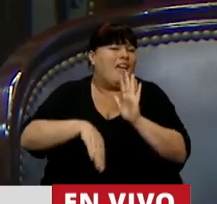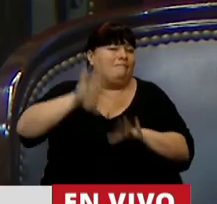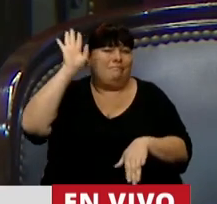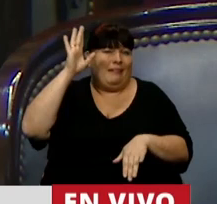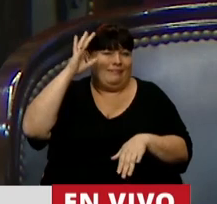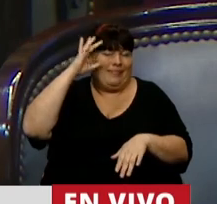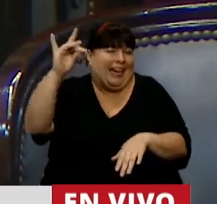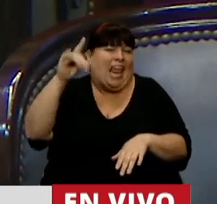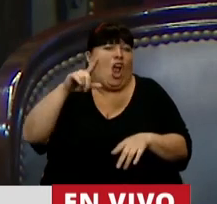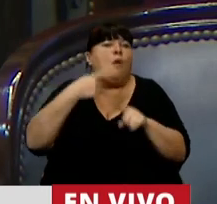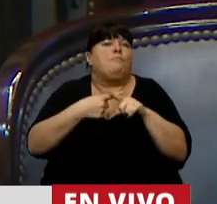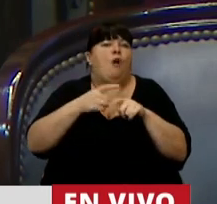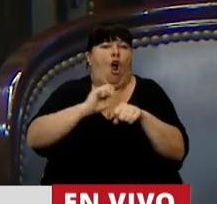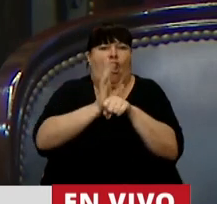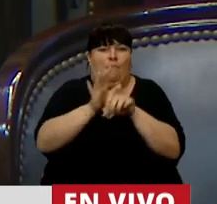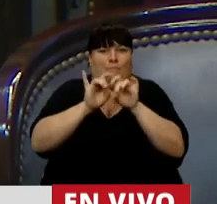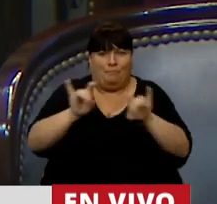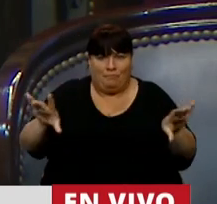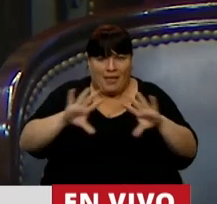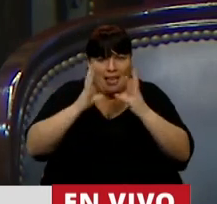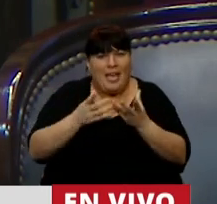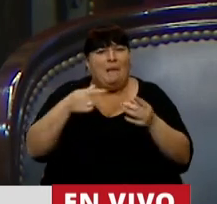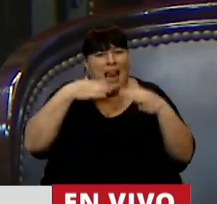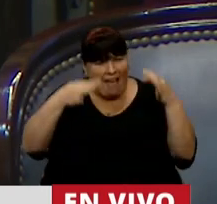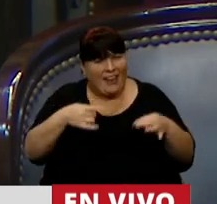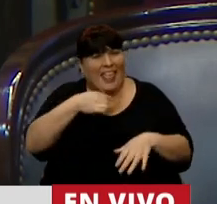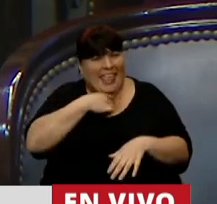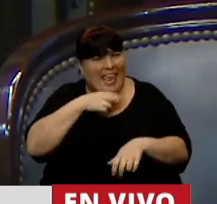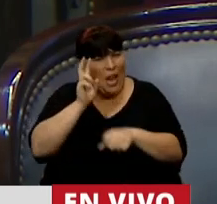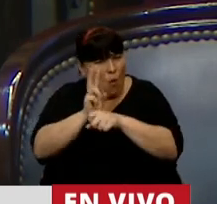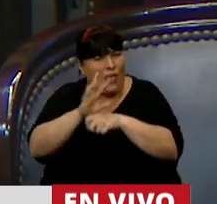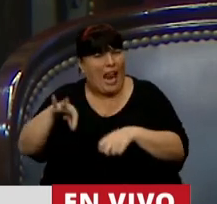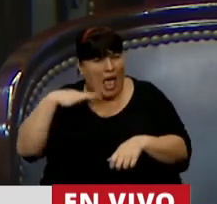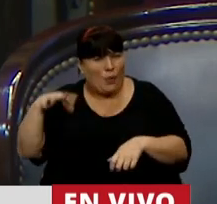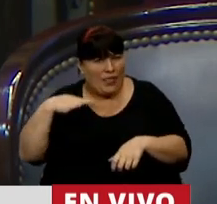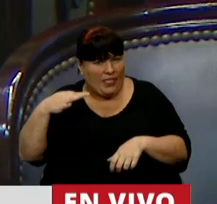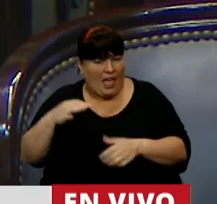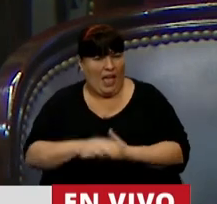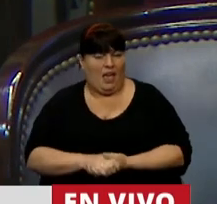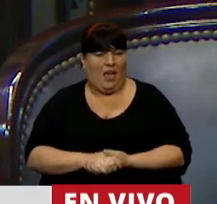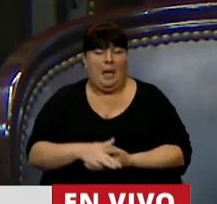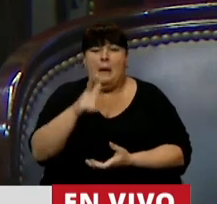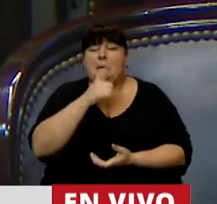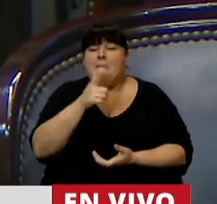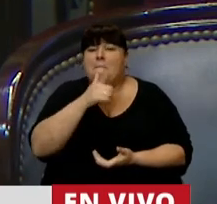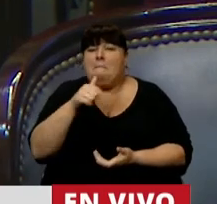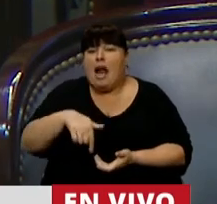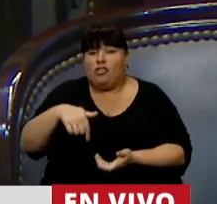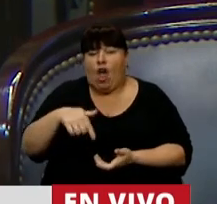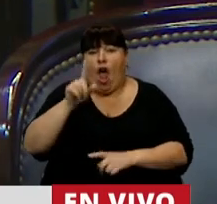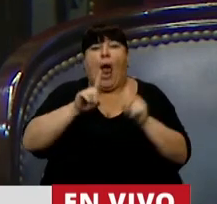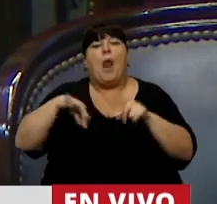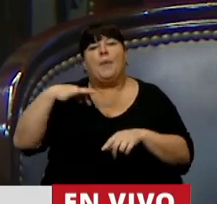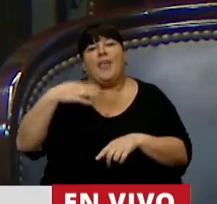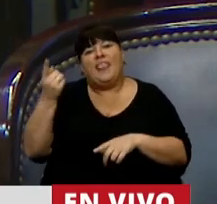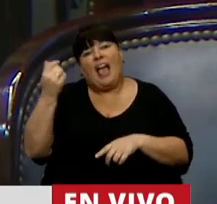nombre de la pandemia. ¿Pero se quiere realmente cuidar la vida? Porque parece ser que hoy algunas